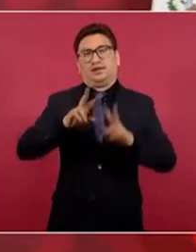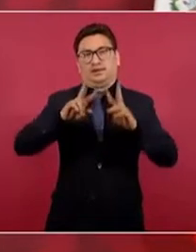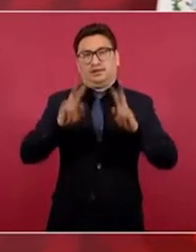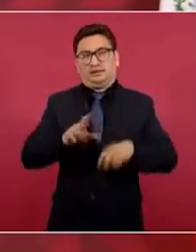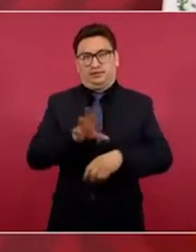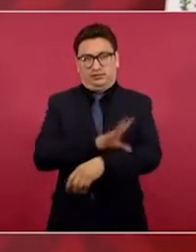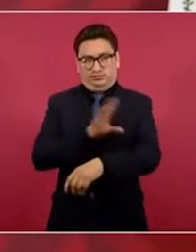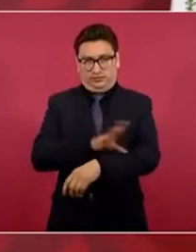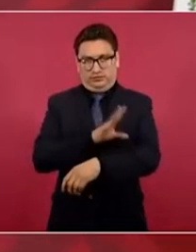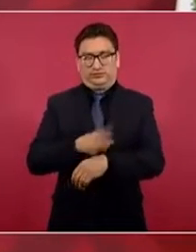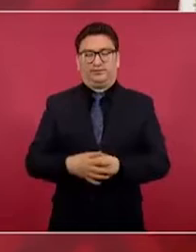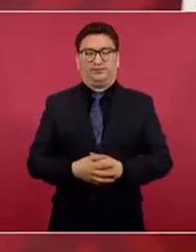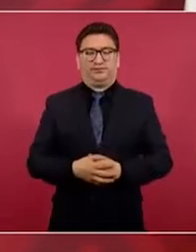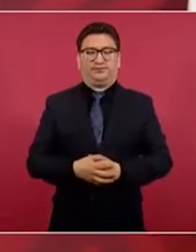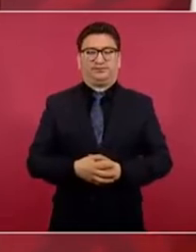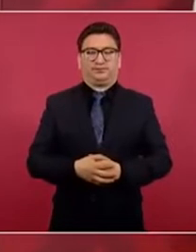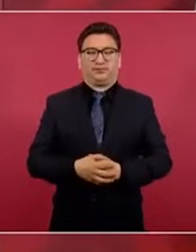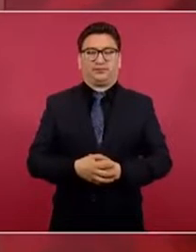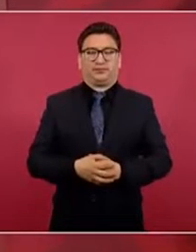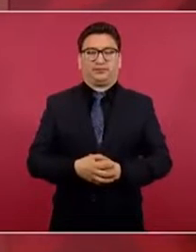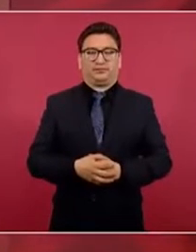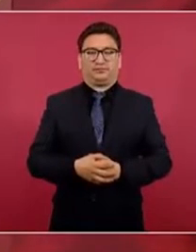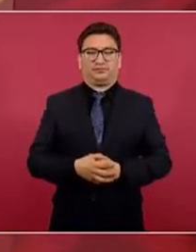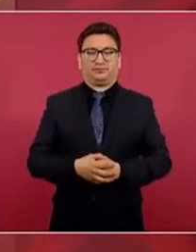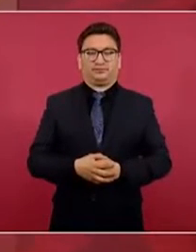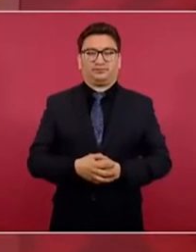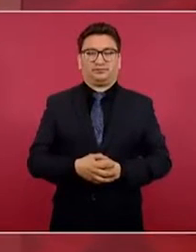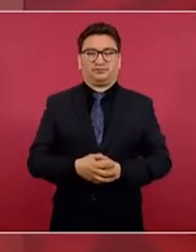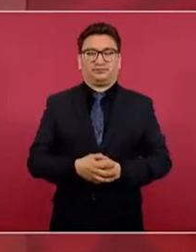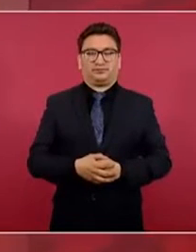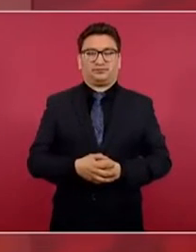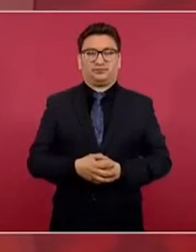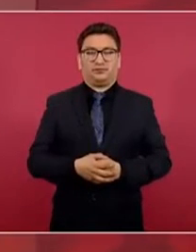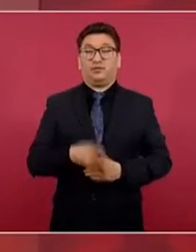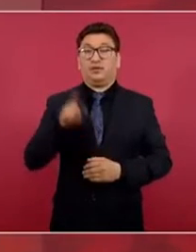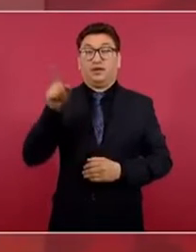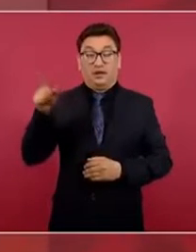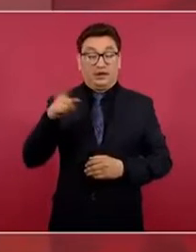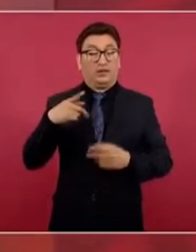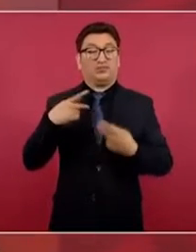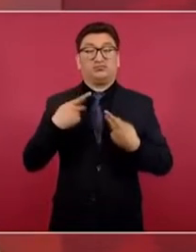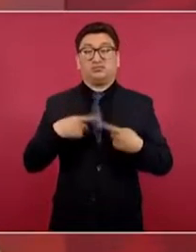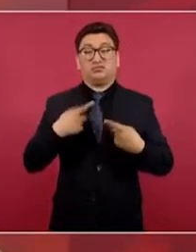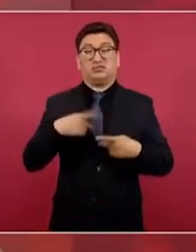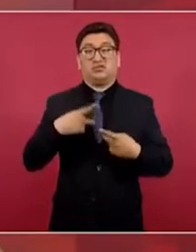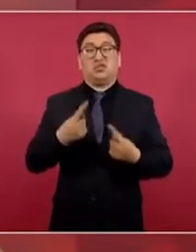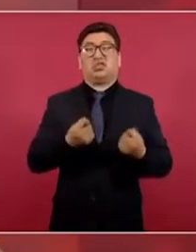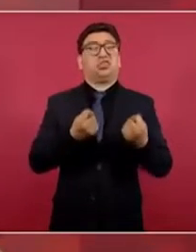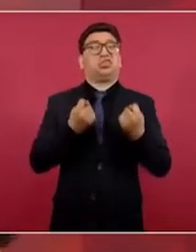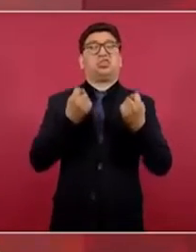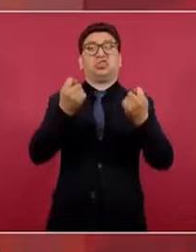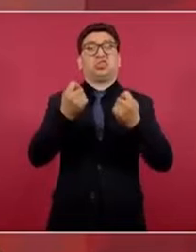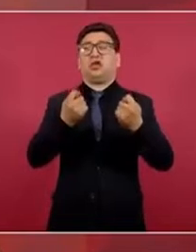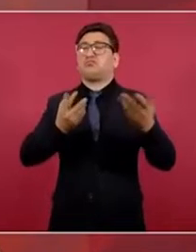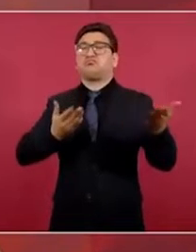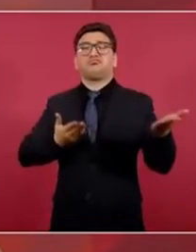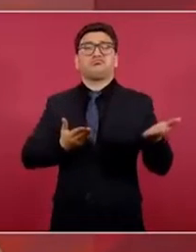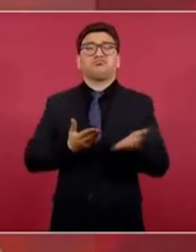de manera descarada se metió